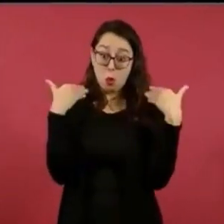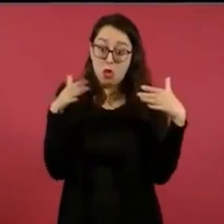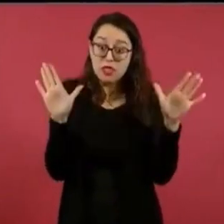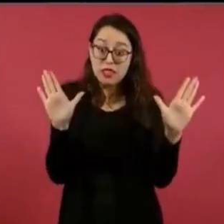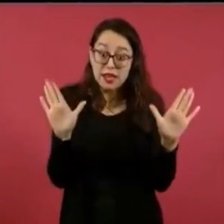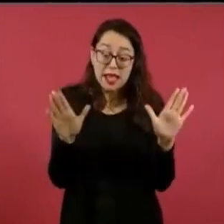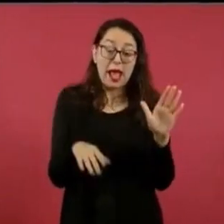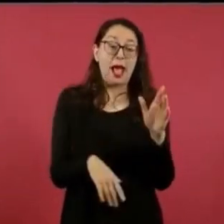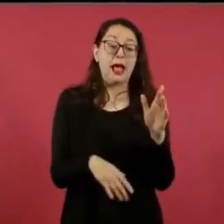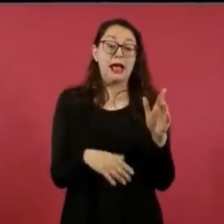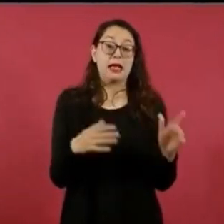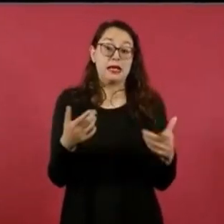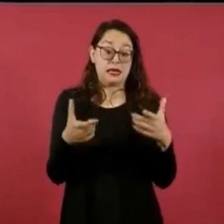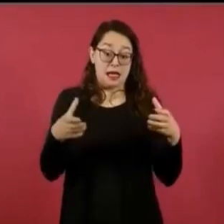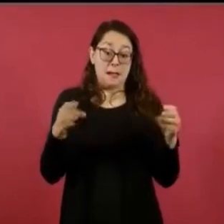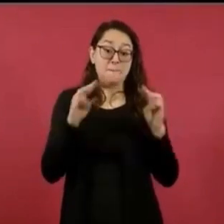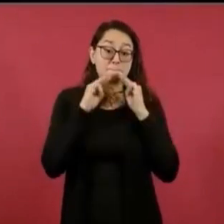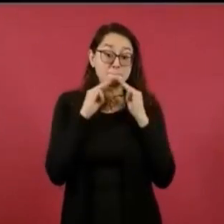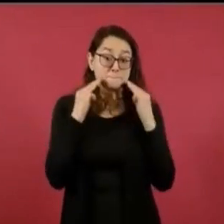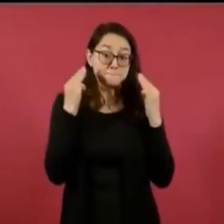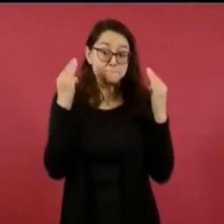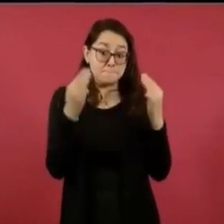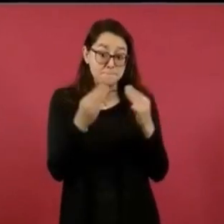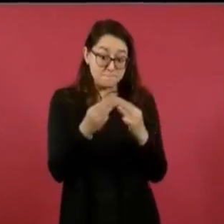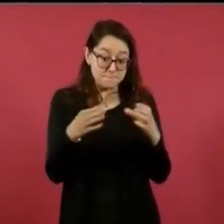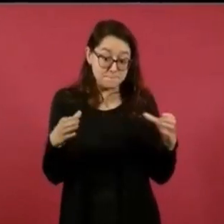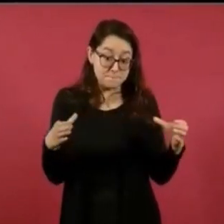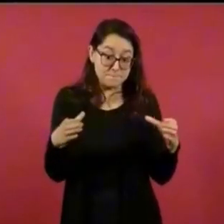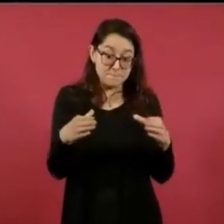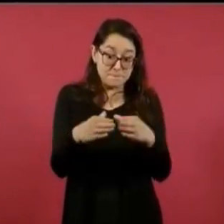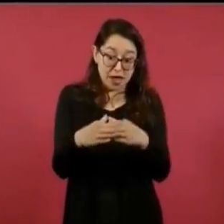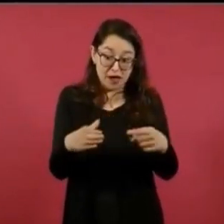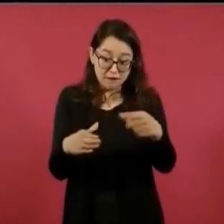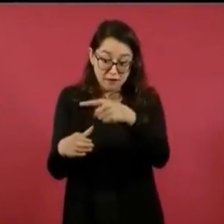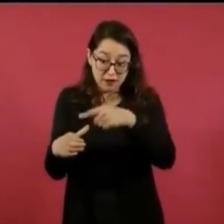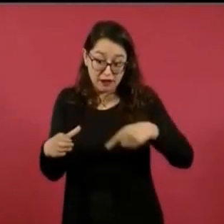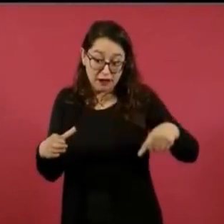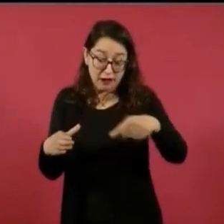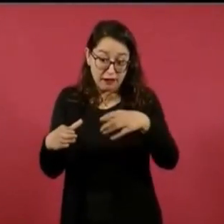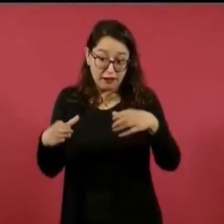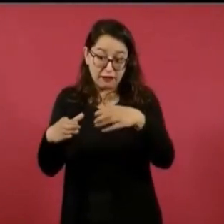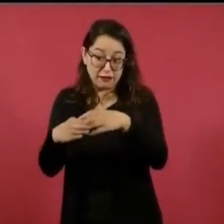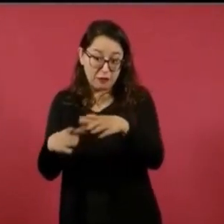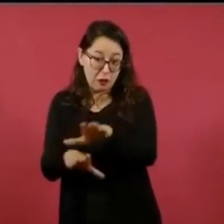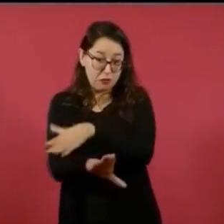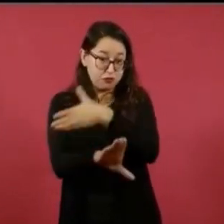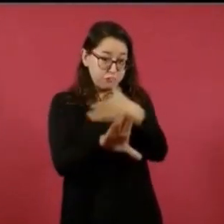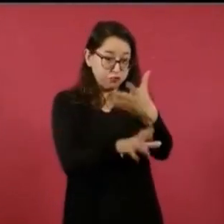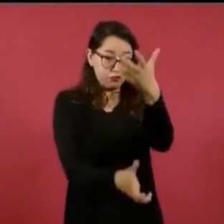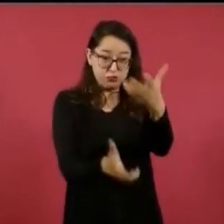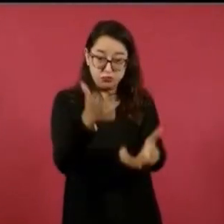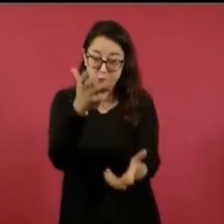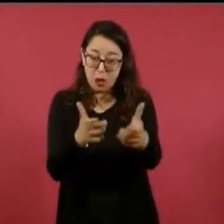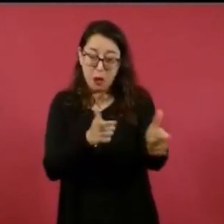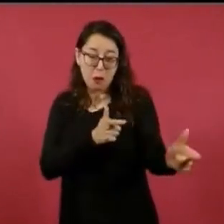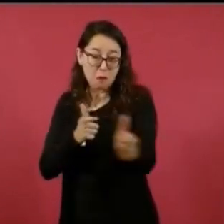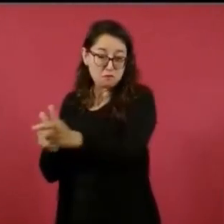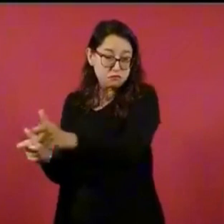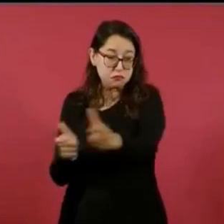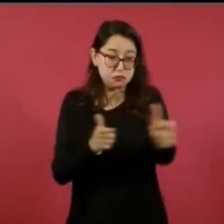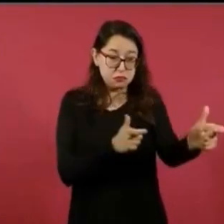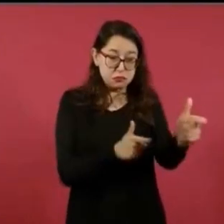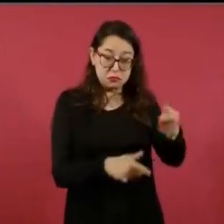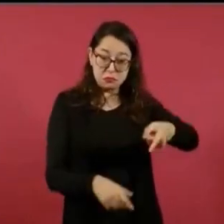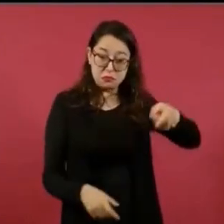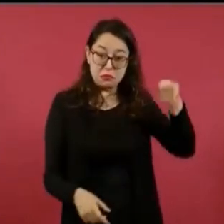delito de los criminales cuando amedrentan, cuando amenazan, cuando incendian en nuestro